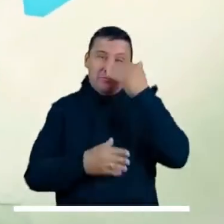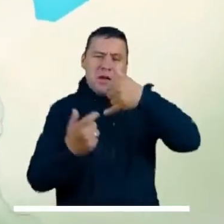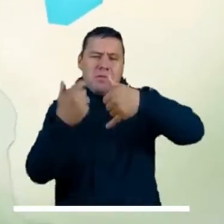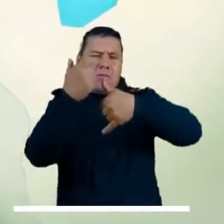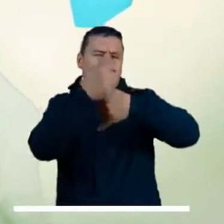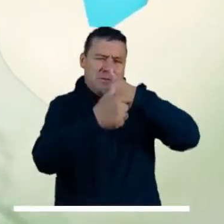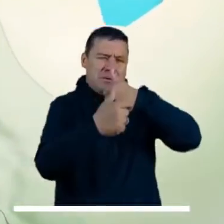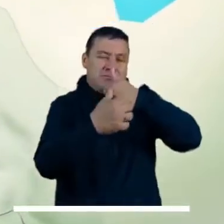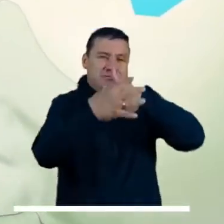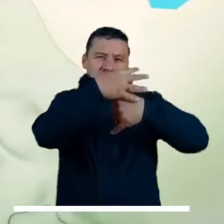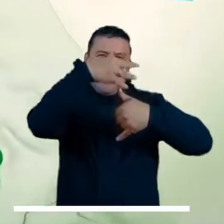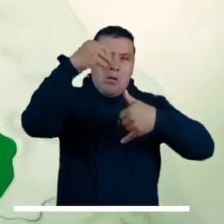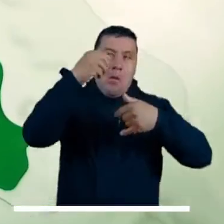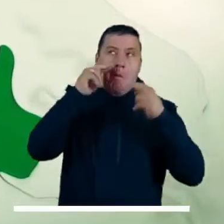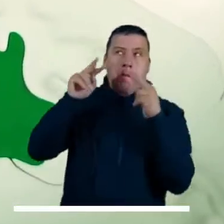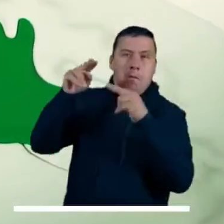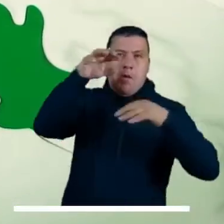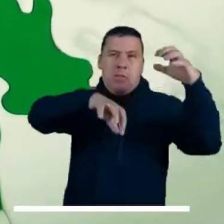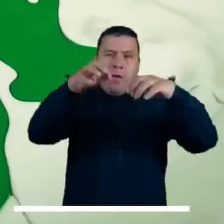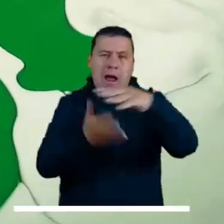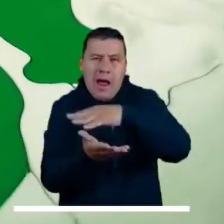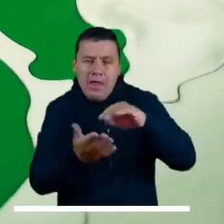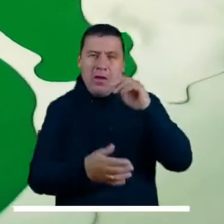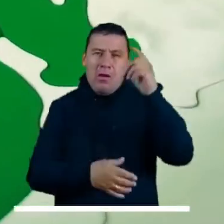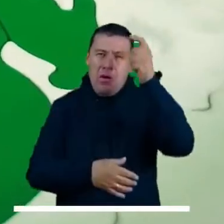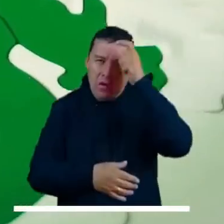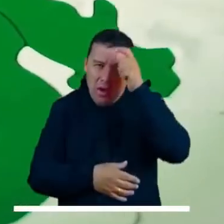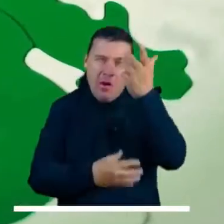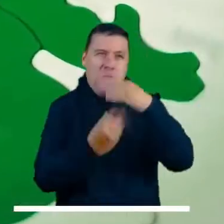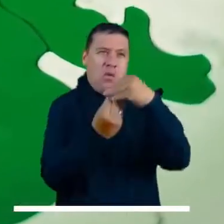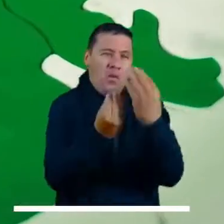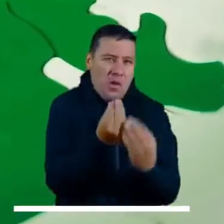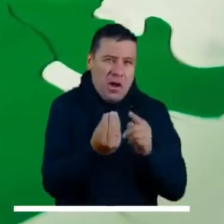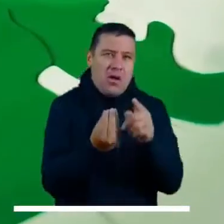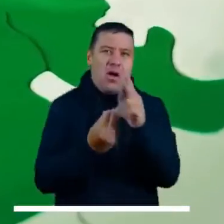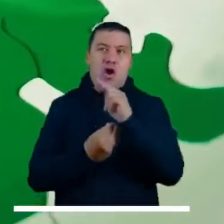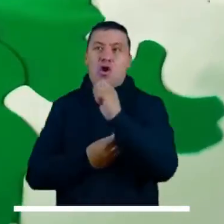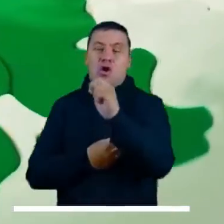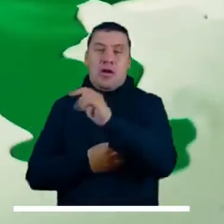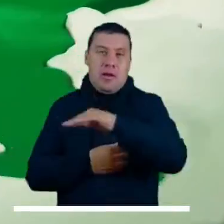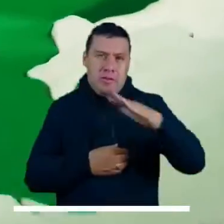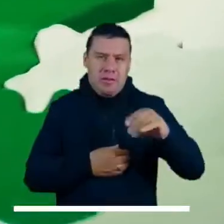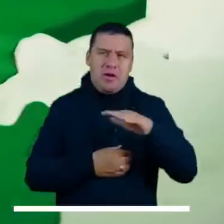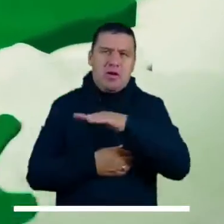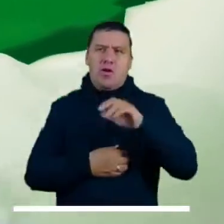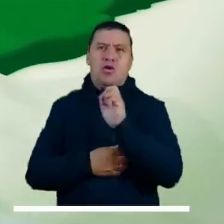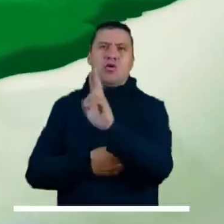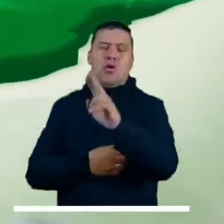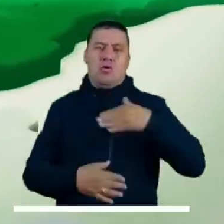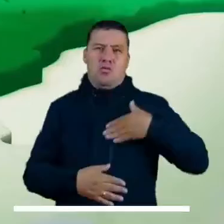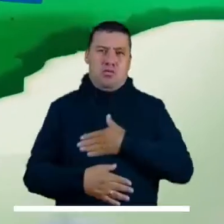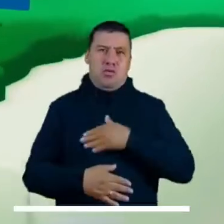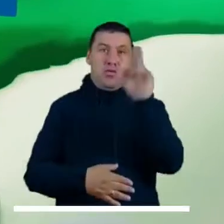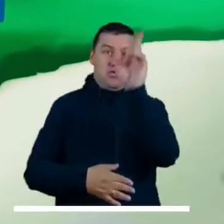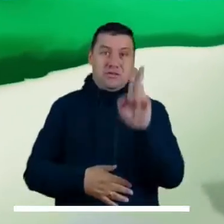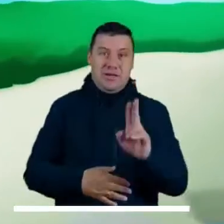donde se anuncian lluvias en Atlántico, Córdoba, el Golfo de Urabá, norte de Magdalena y el norte y sur de Bolívar y Sucre.